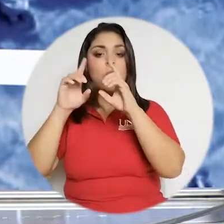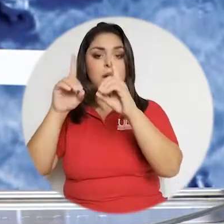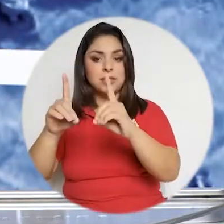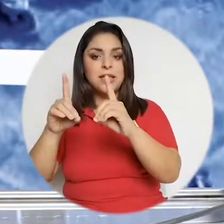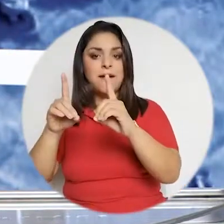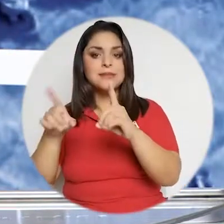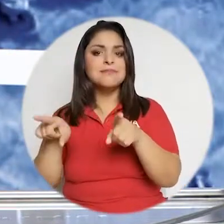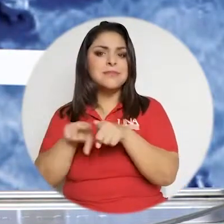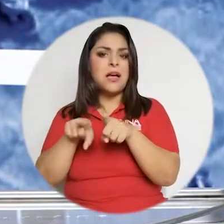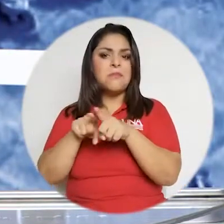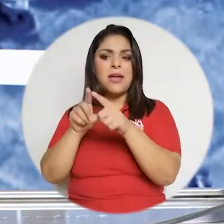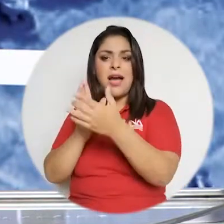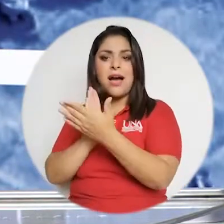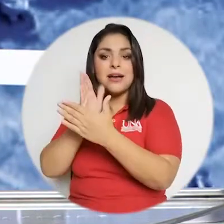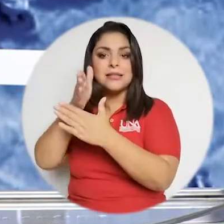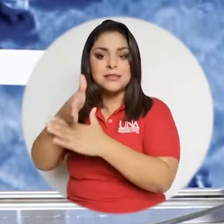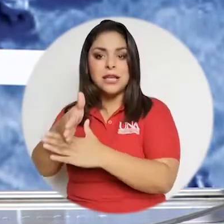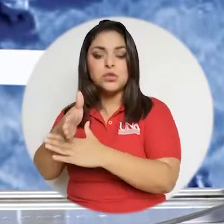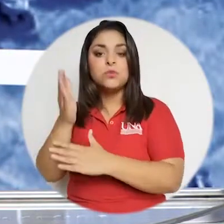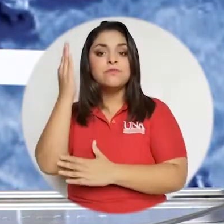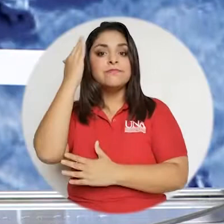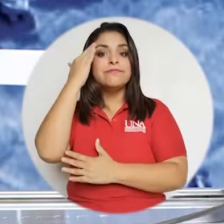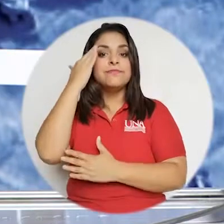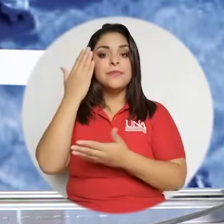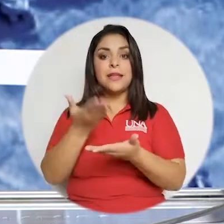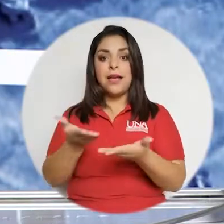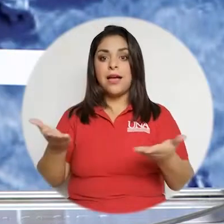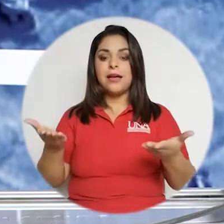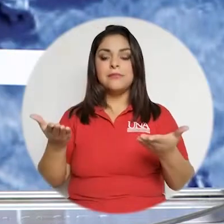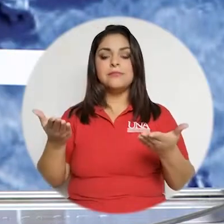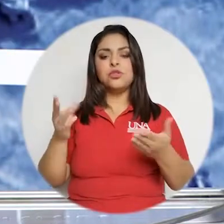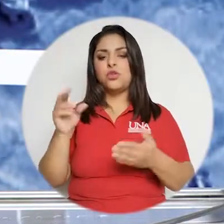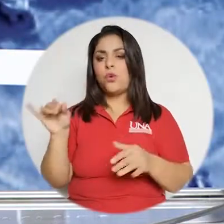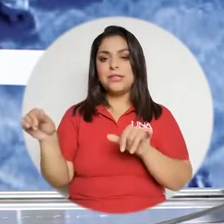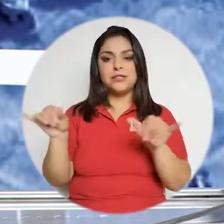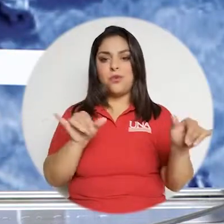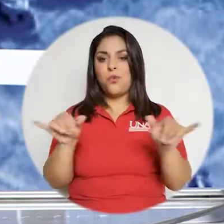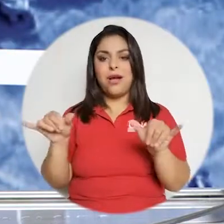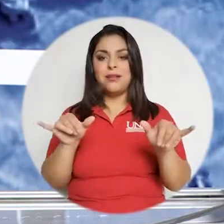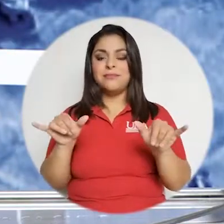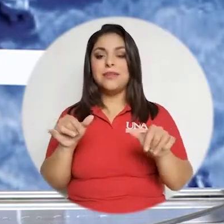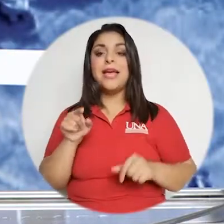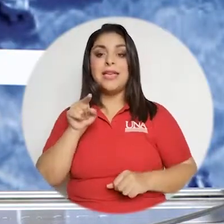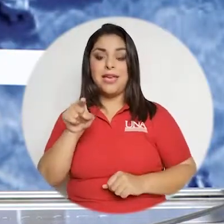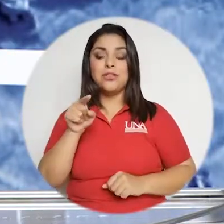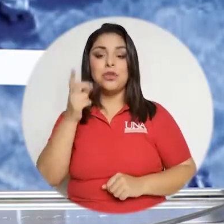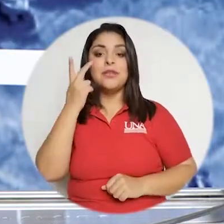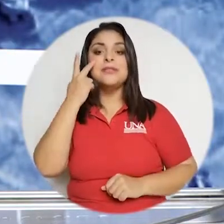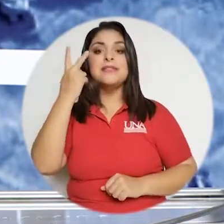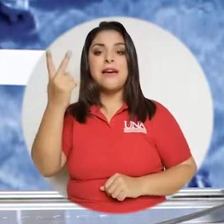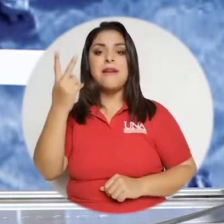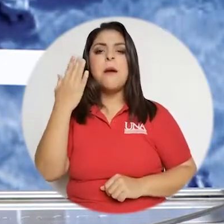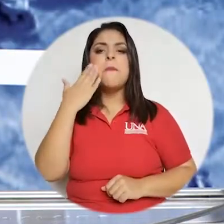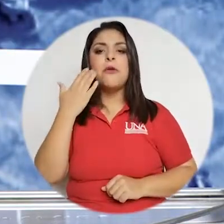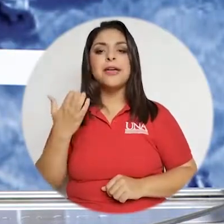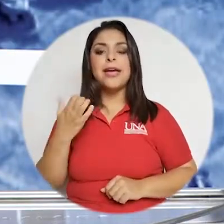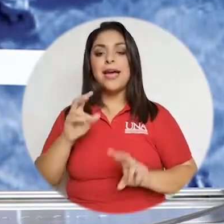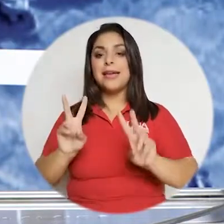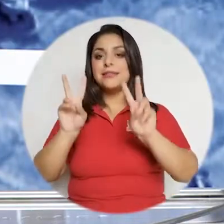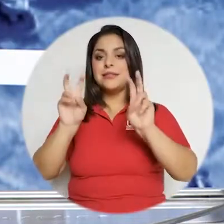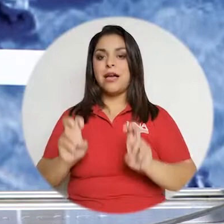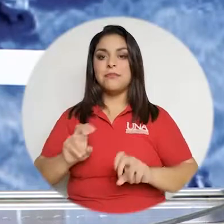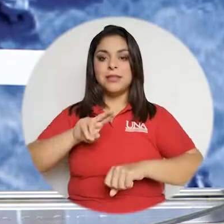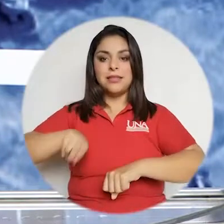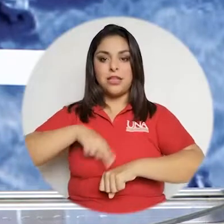condiciones educativas, incluso de acceso a conocimientos elementales no eran las mismas. Y se veían